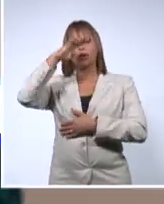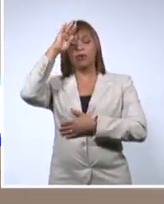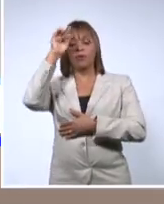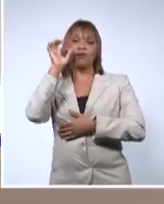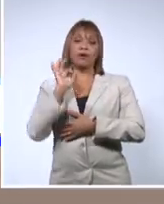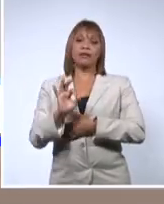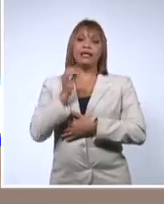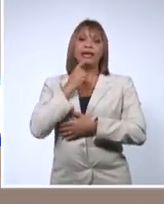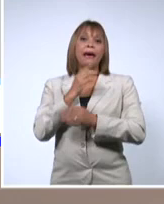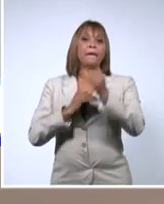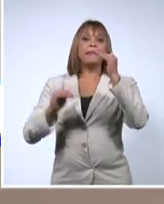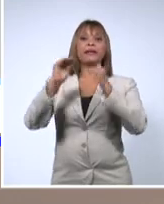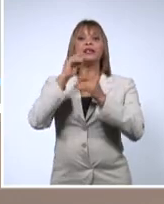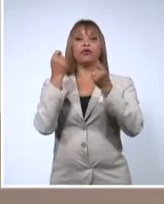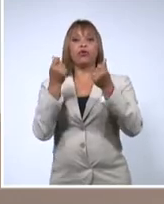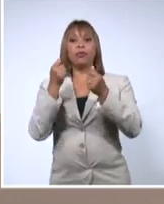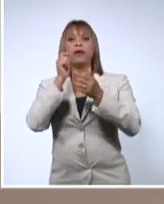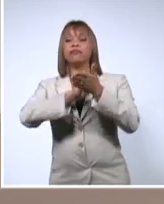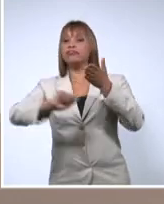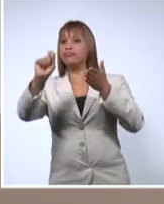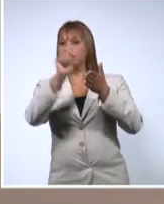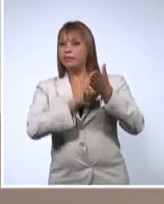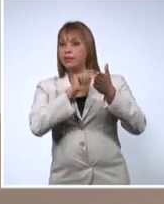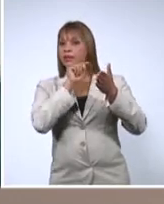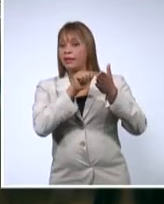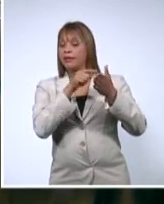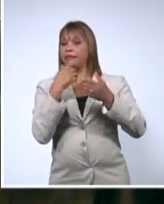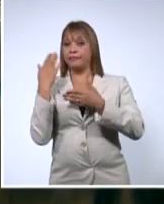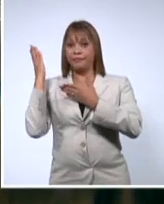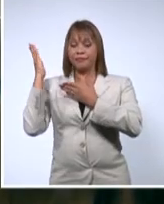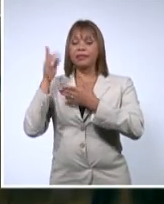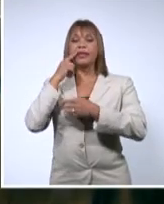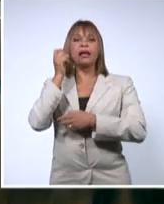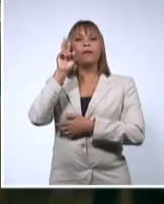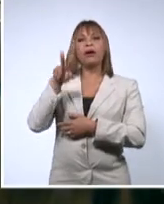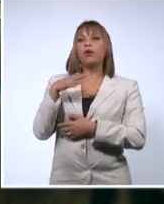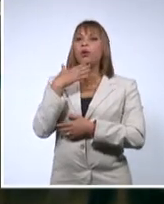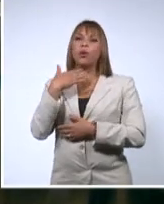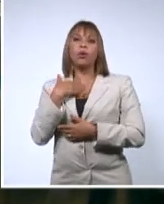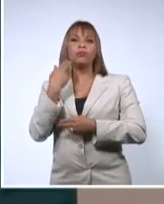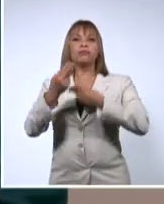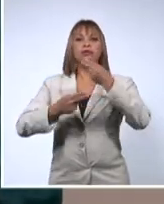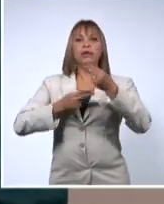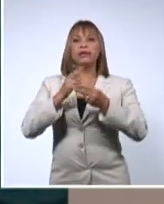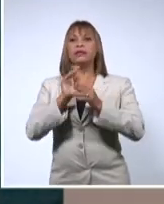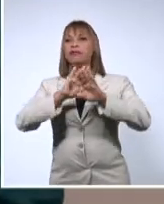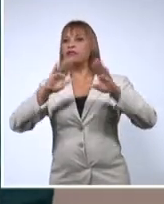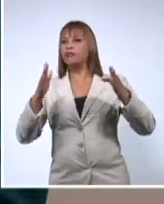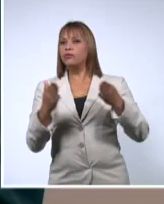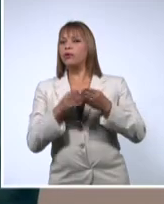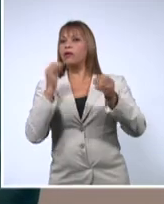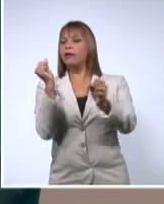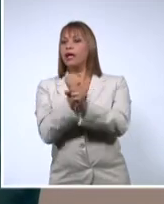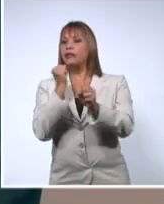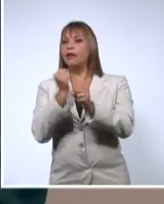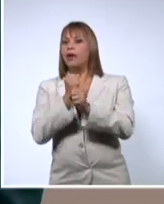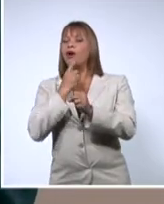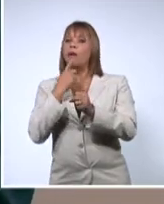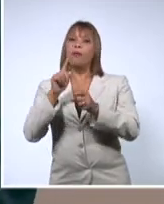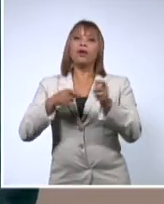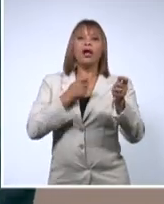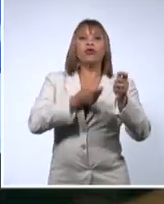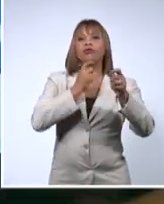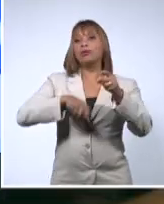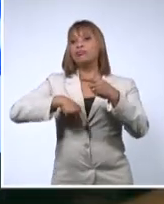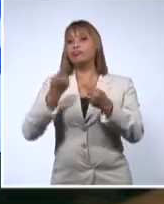sentido, el ministro de Economía y Planificación, Alejandro Gil Fernández, evaluó el actual contexto marcado por el impacto de la COVID-19 y el